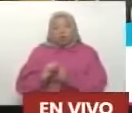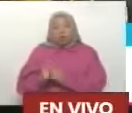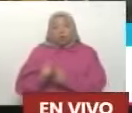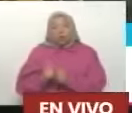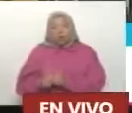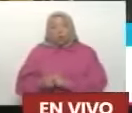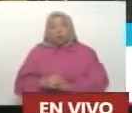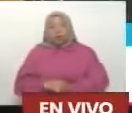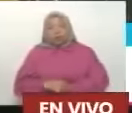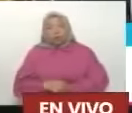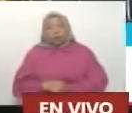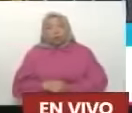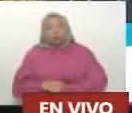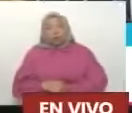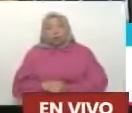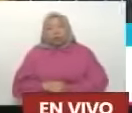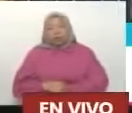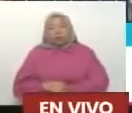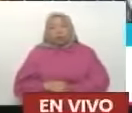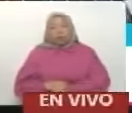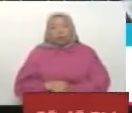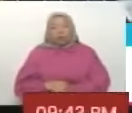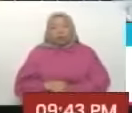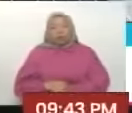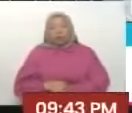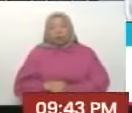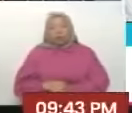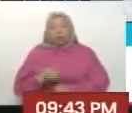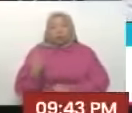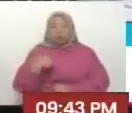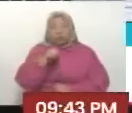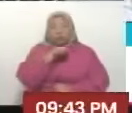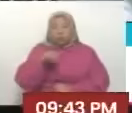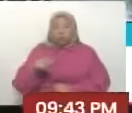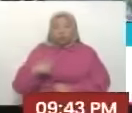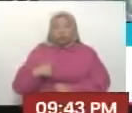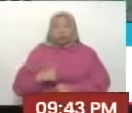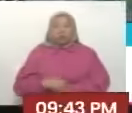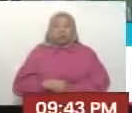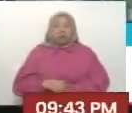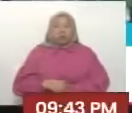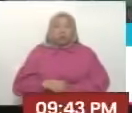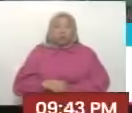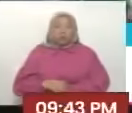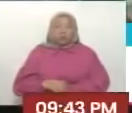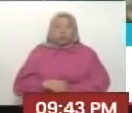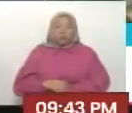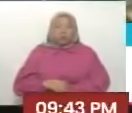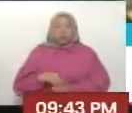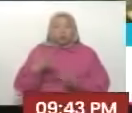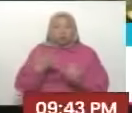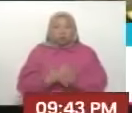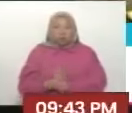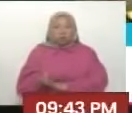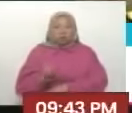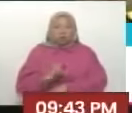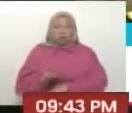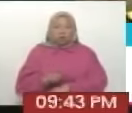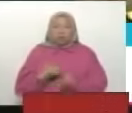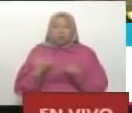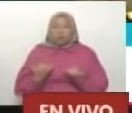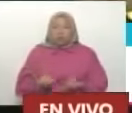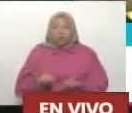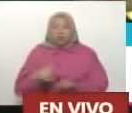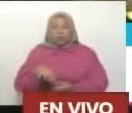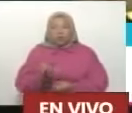donde pueden salir los futuros campeones olímpicos, campeones panamericanos de este país, presidente. Nosotros realmente